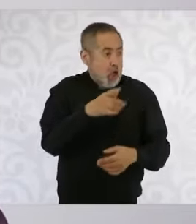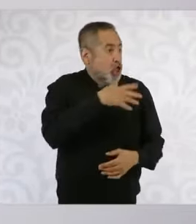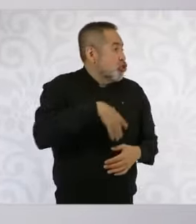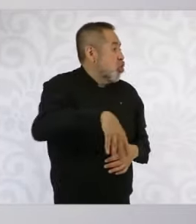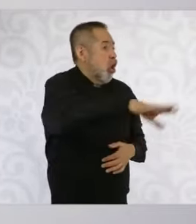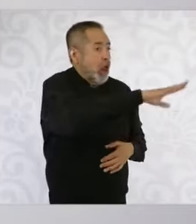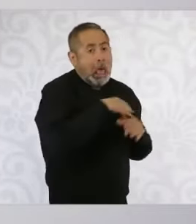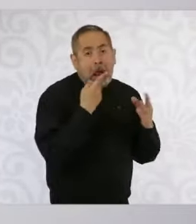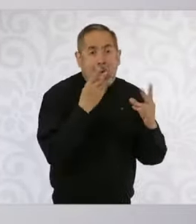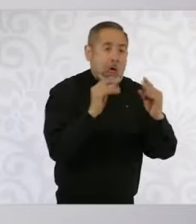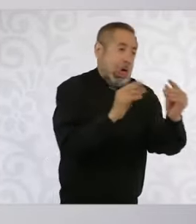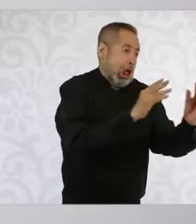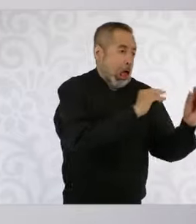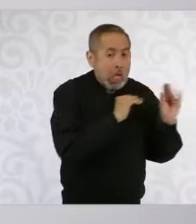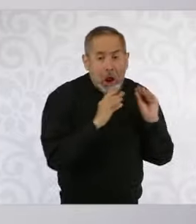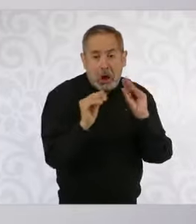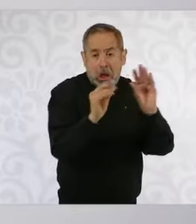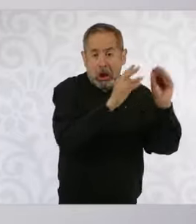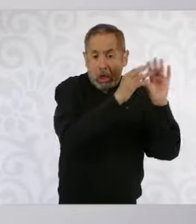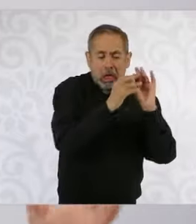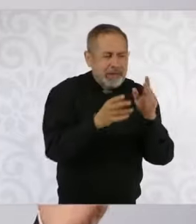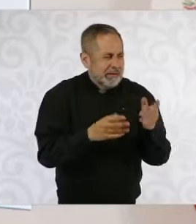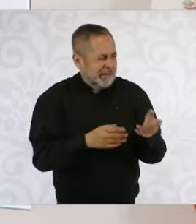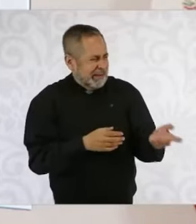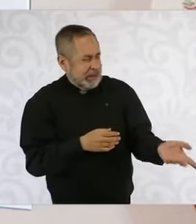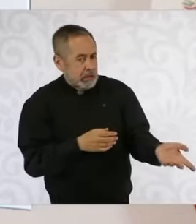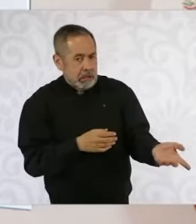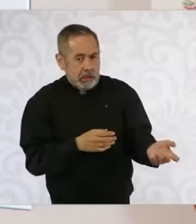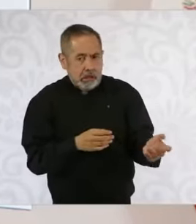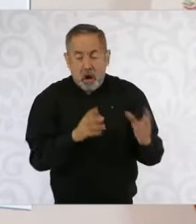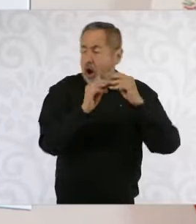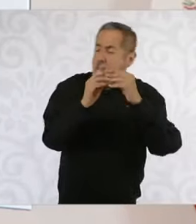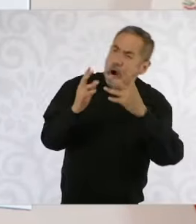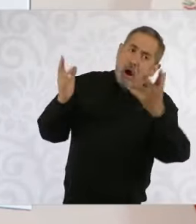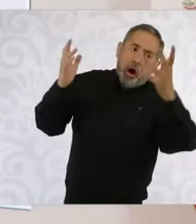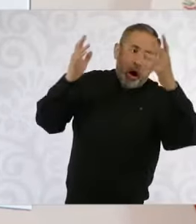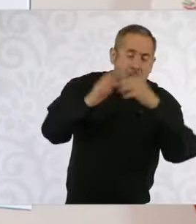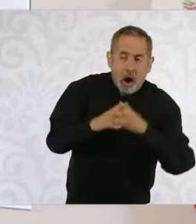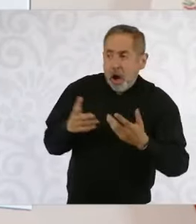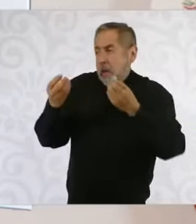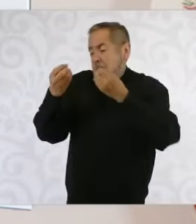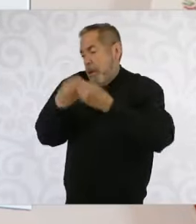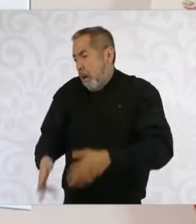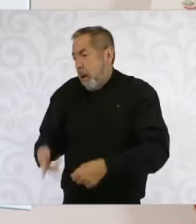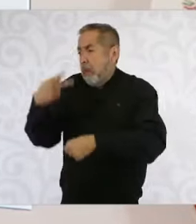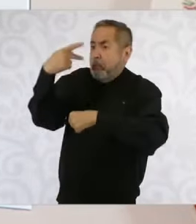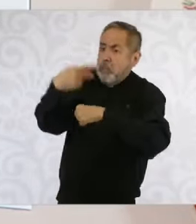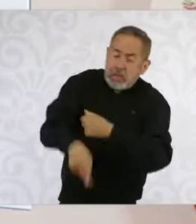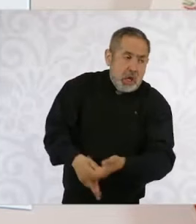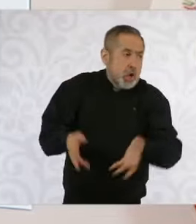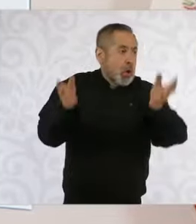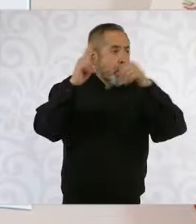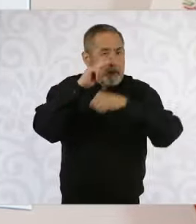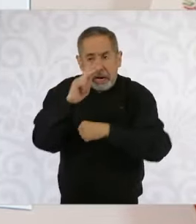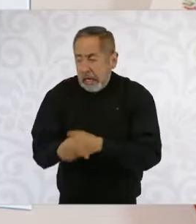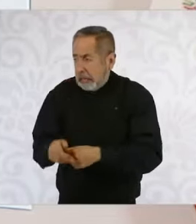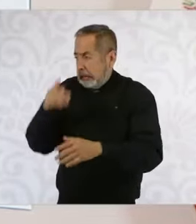comentocracia, hoy sí dice que se está poniendo en riesgo el país.